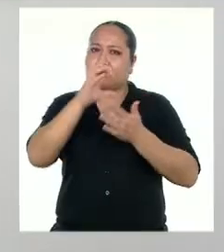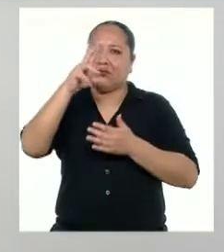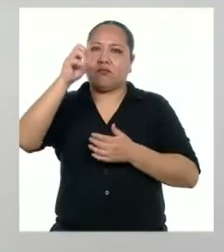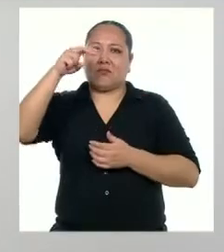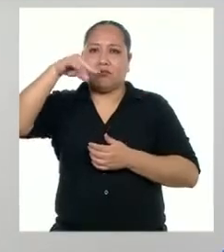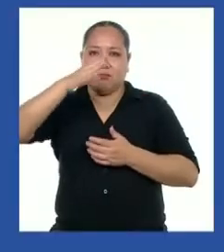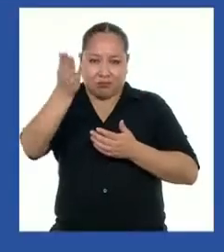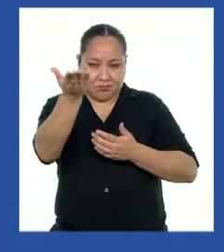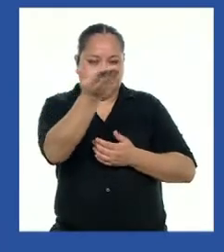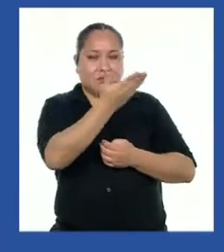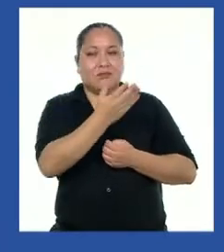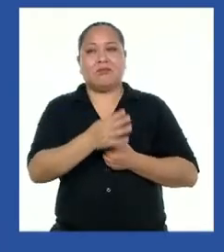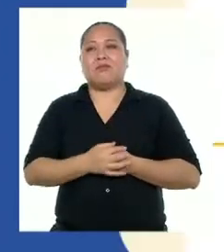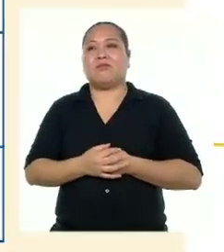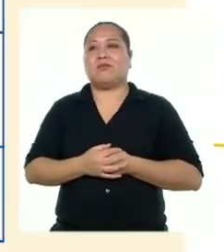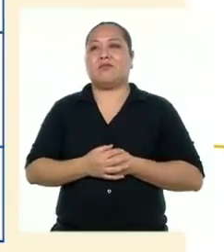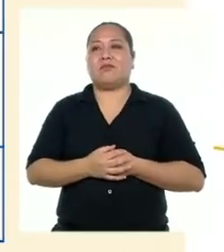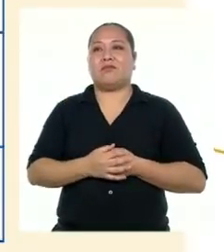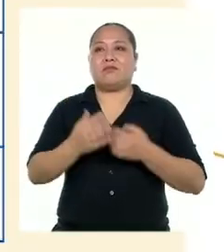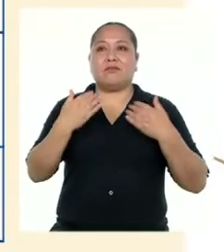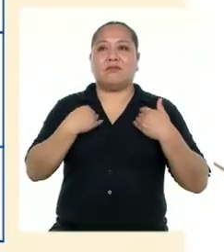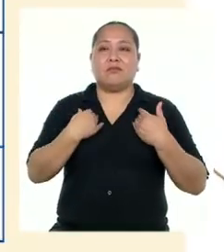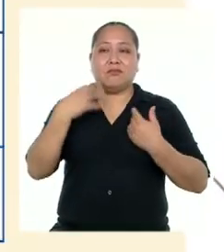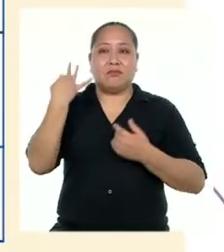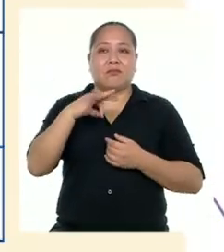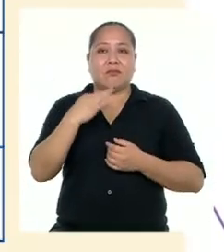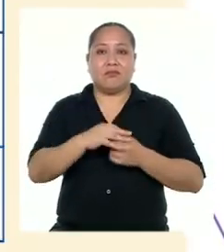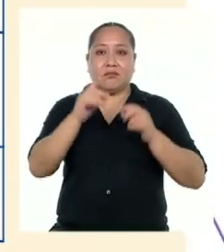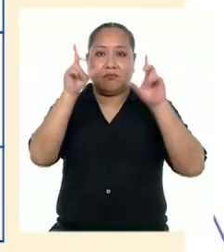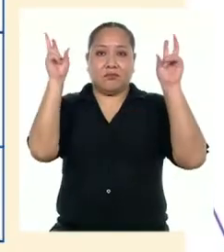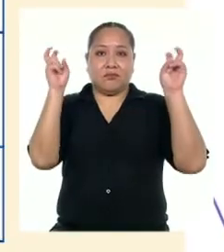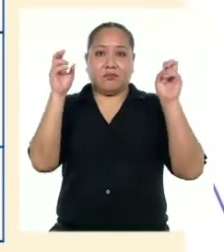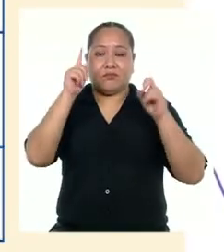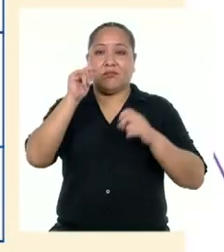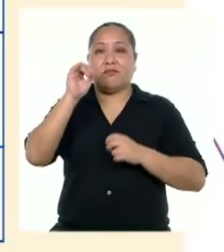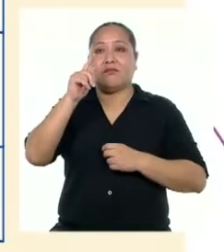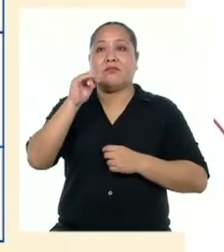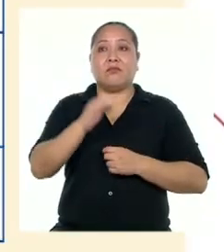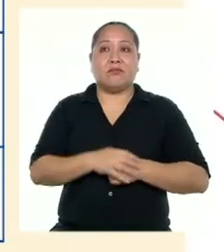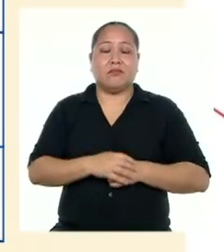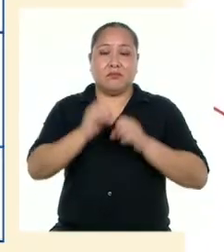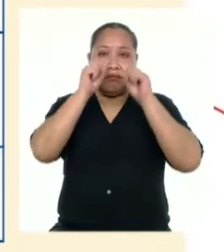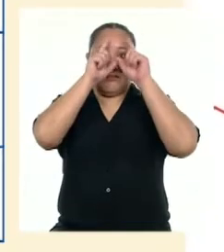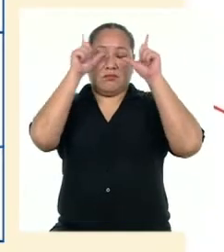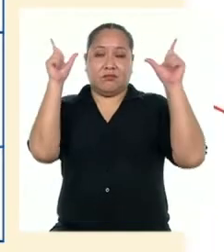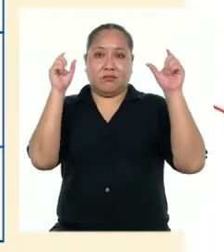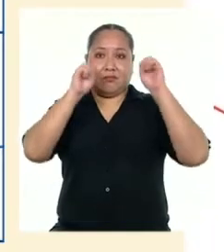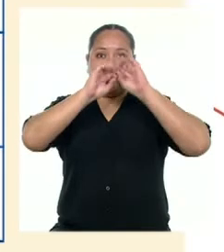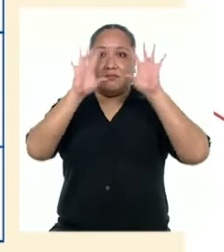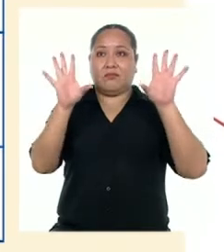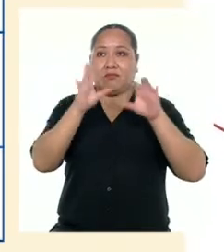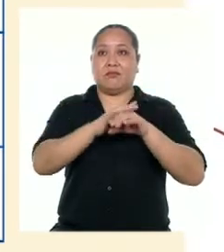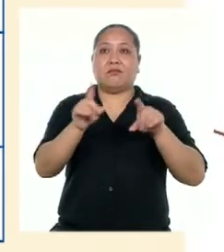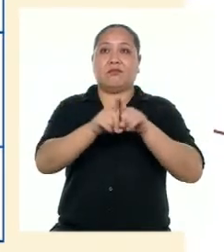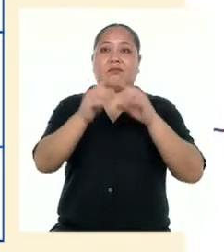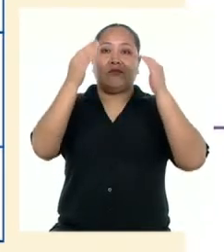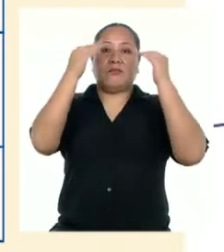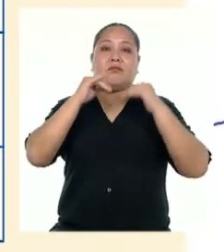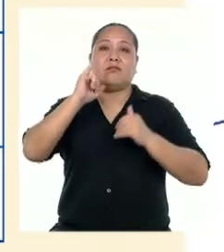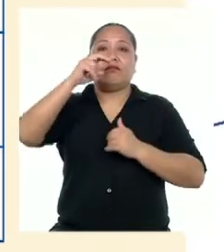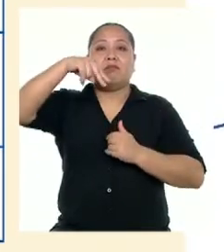¡A eso vamos! Tenemos siempre un título llamativo y claro. Luego, una